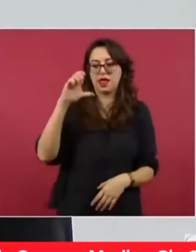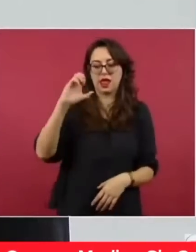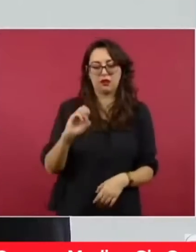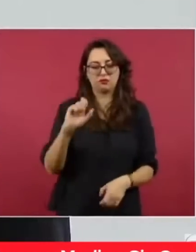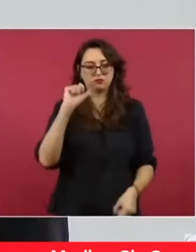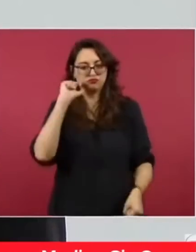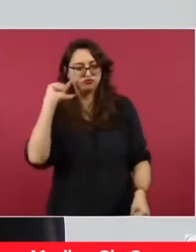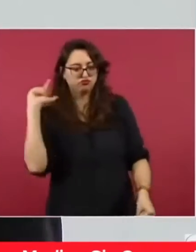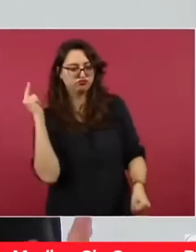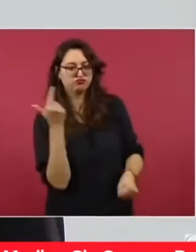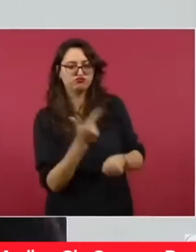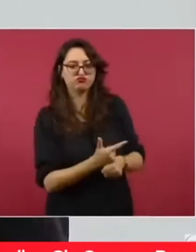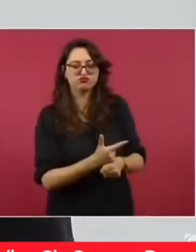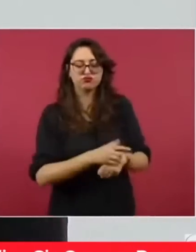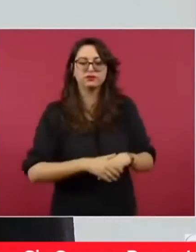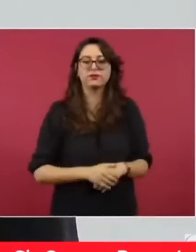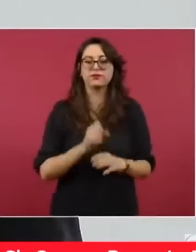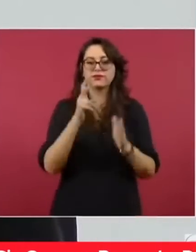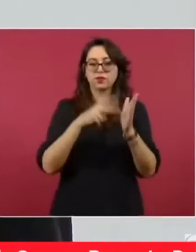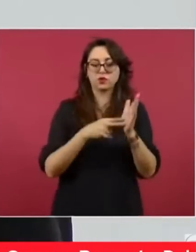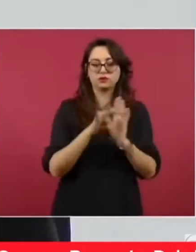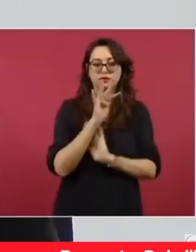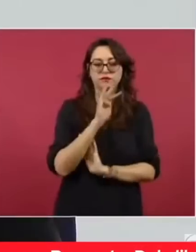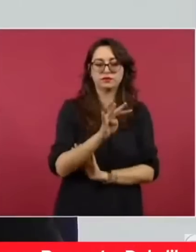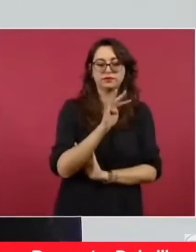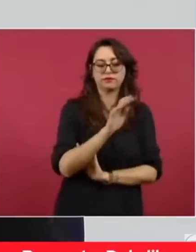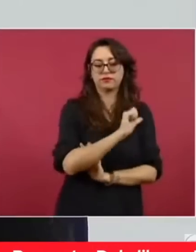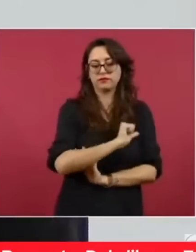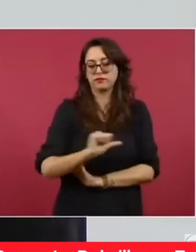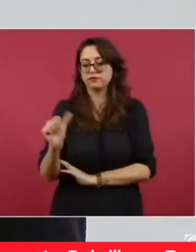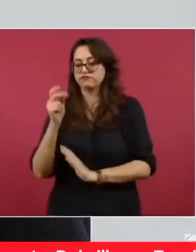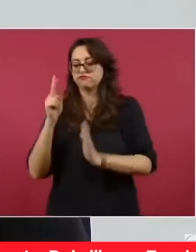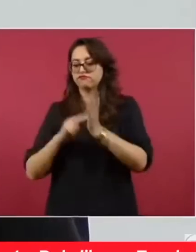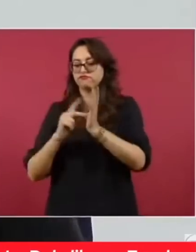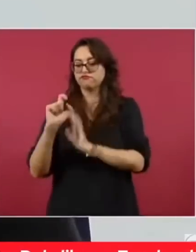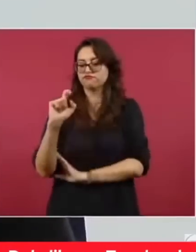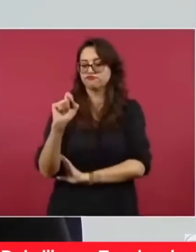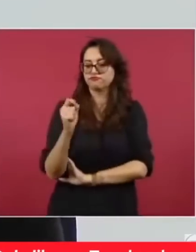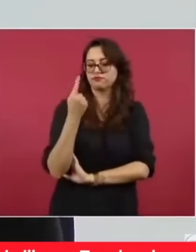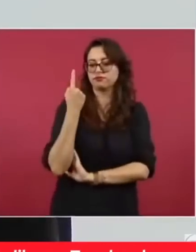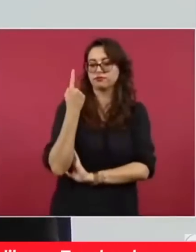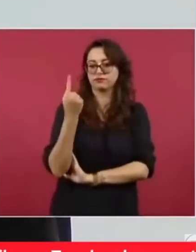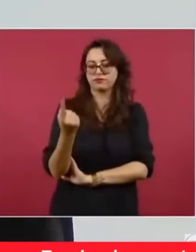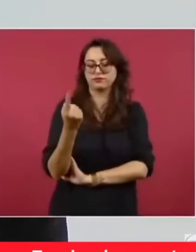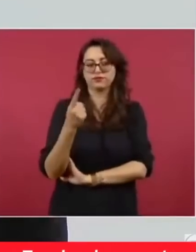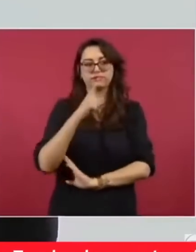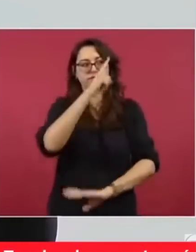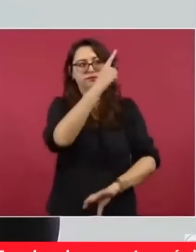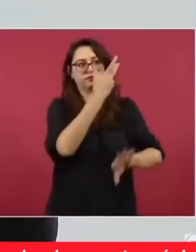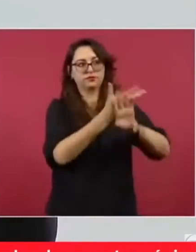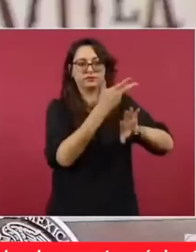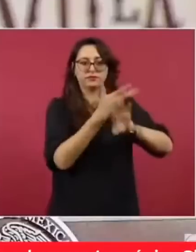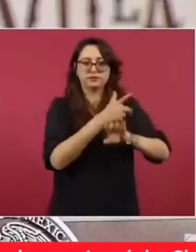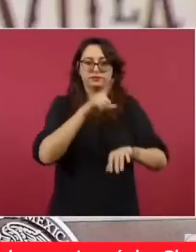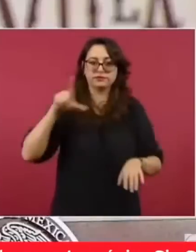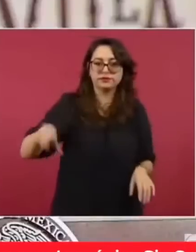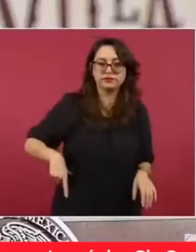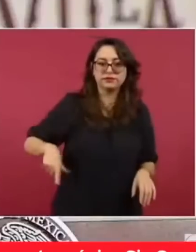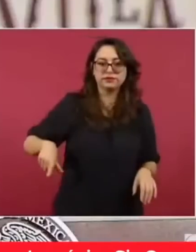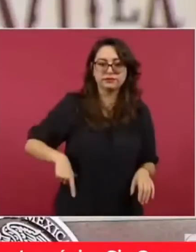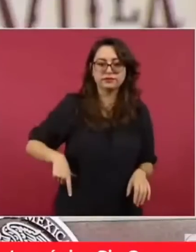Manuel López Obrador. Entre dos mil diecinueve y dos mil veintiuno, el gobierno de México, el gobierno de Estados Unidos,